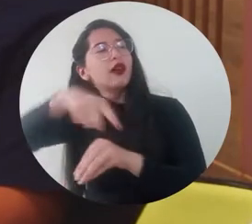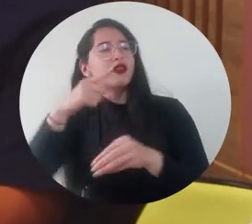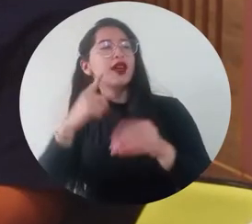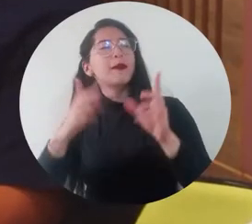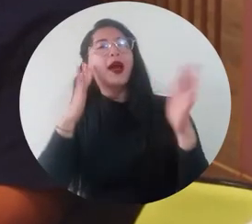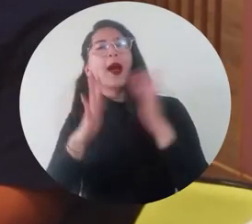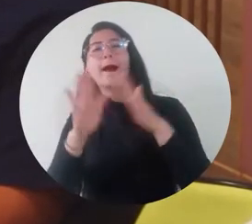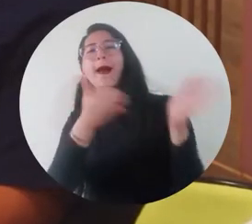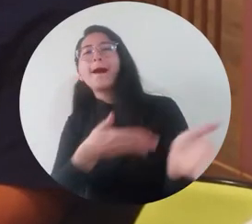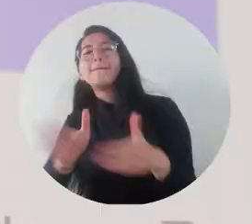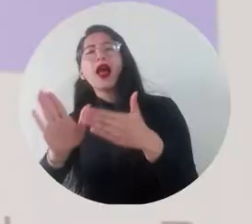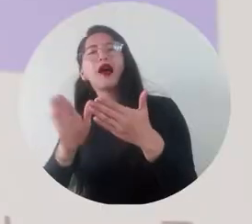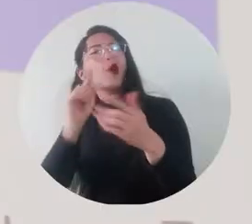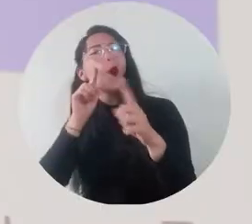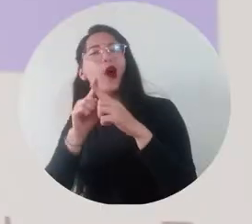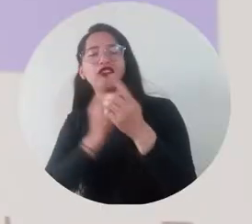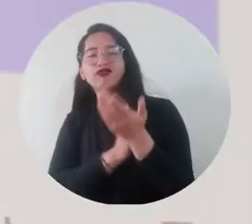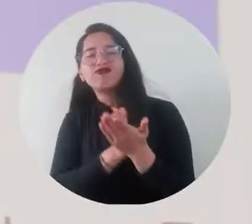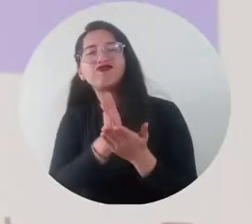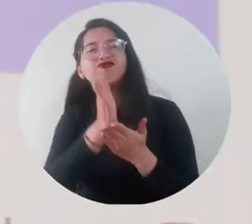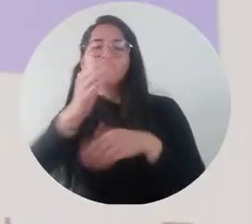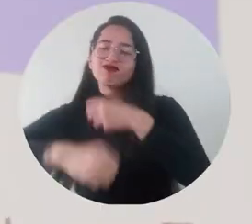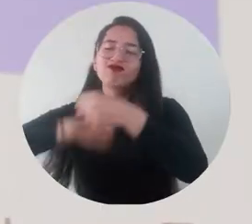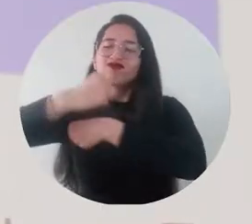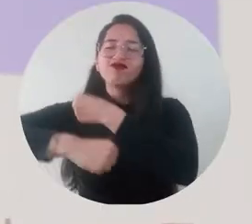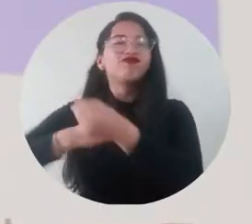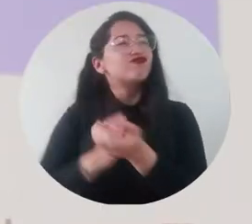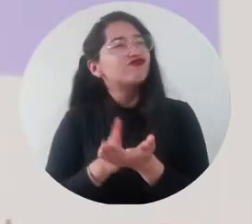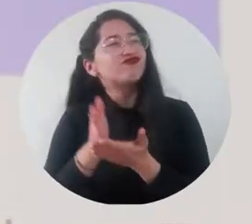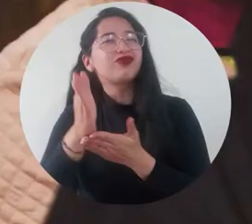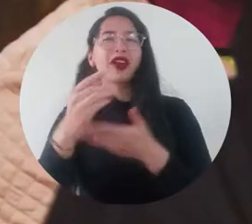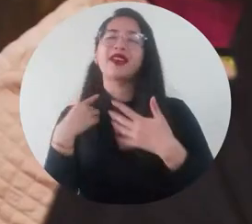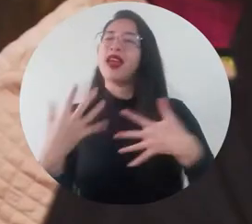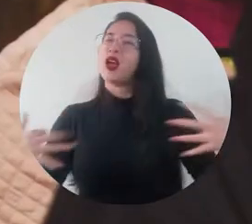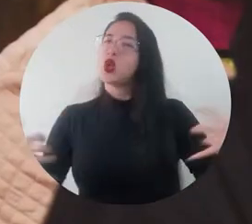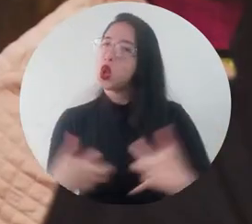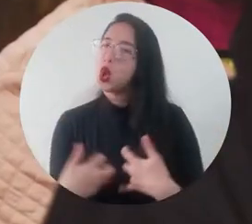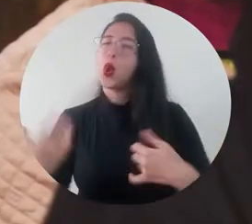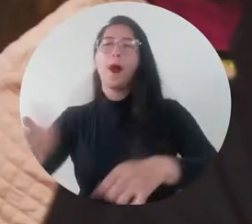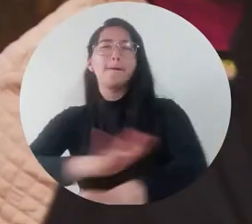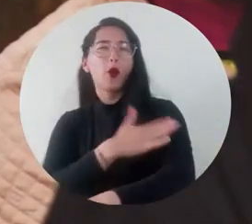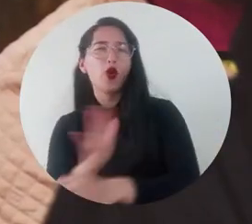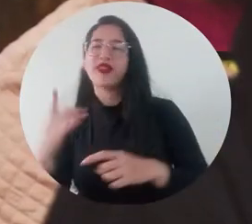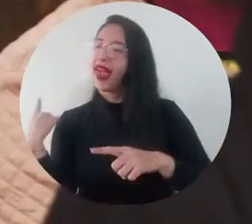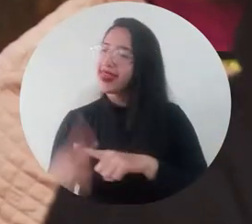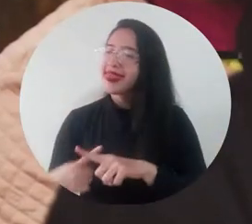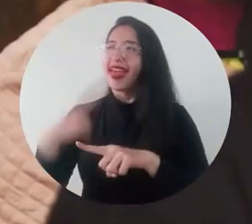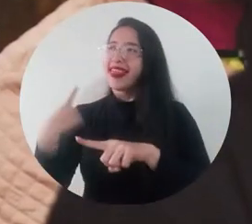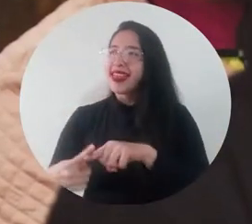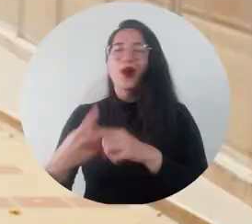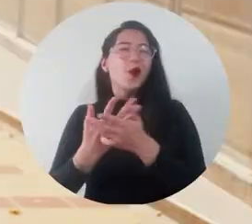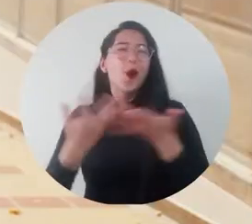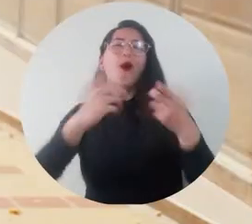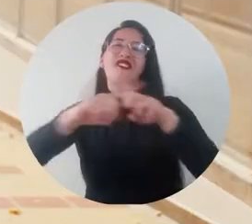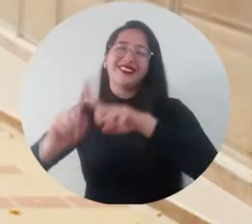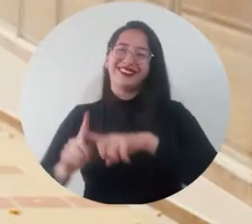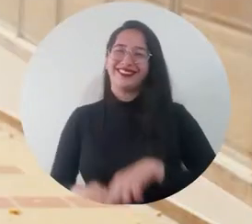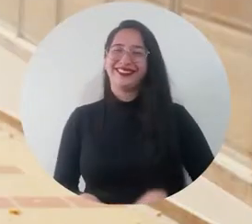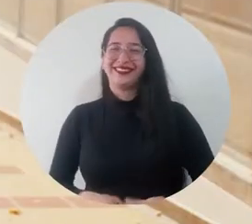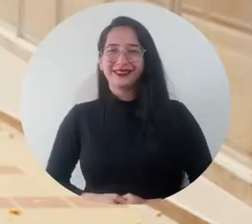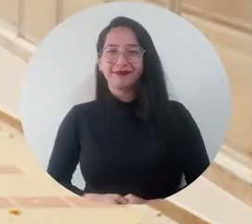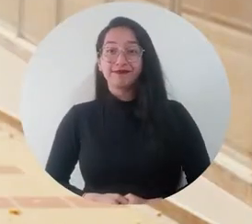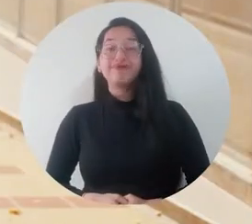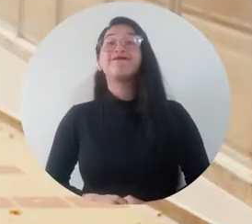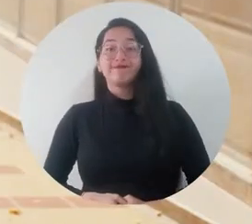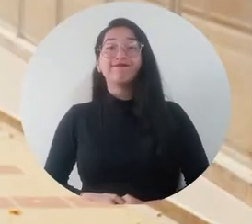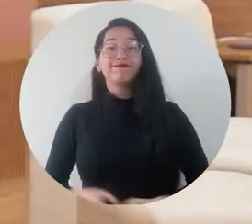a la divulgación y a sostener en un plan de salvaguardia nuestras tradiciones, nuestros mitos, nuestras leyendas, nuestra